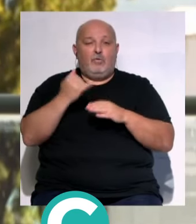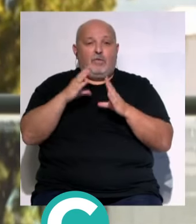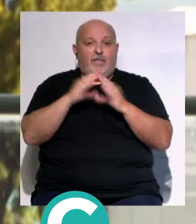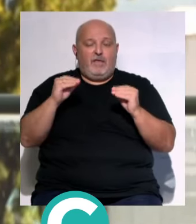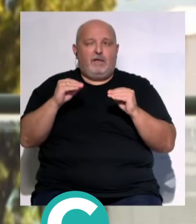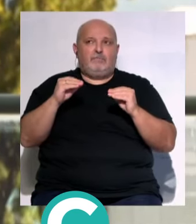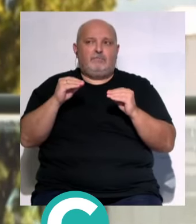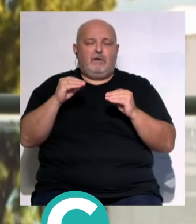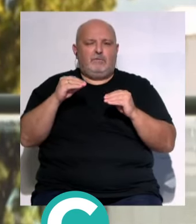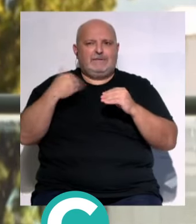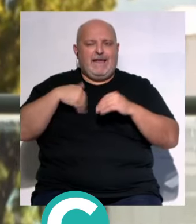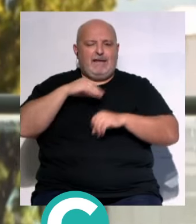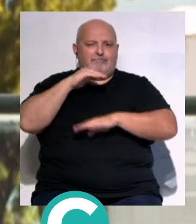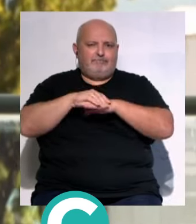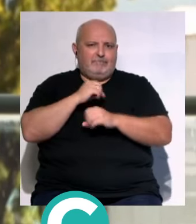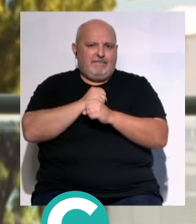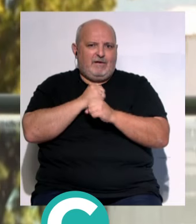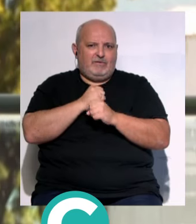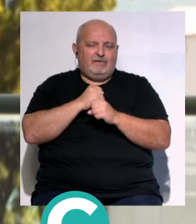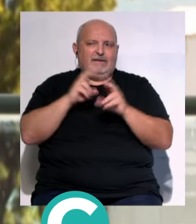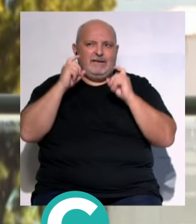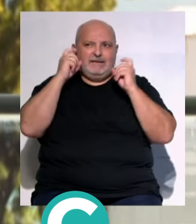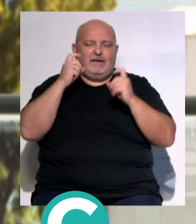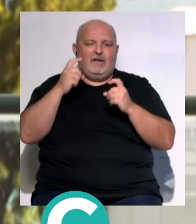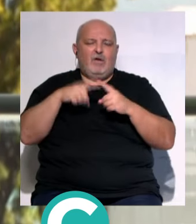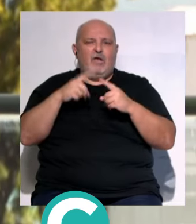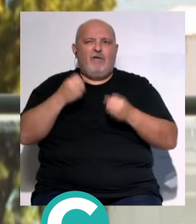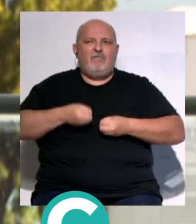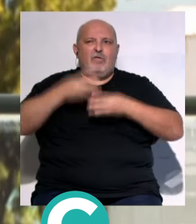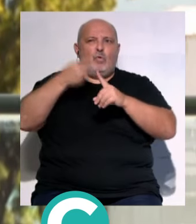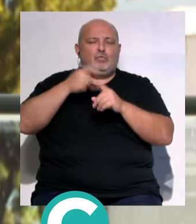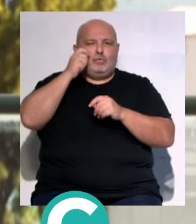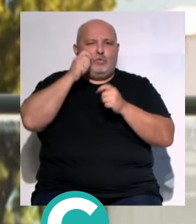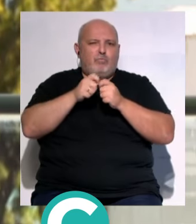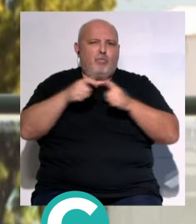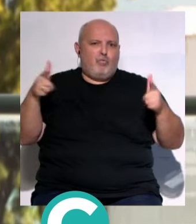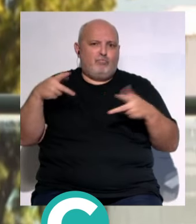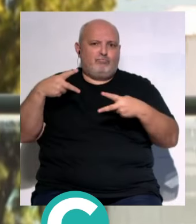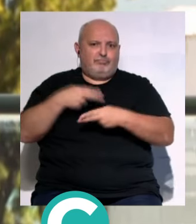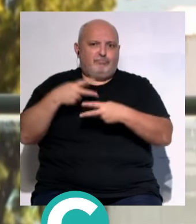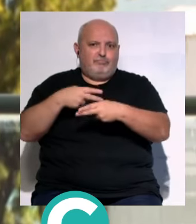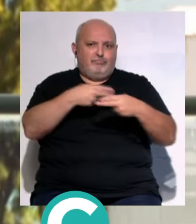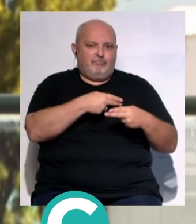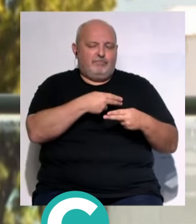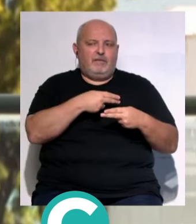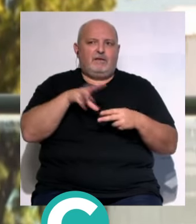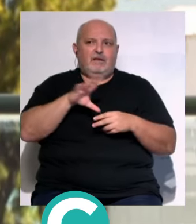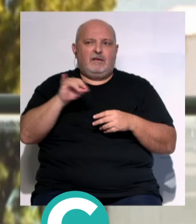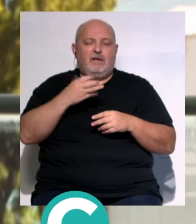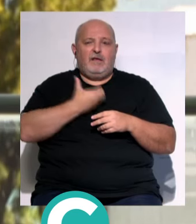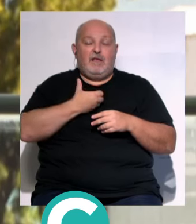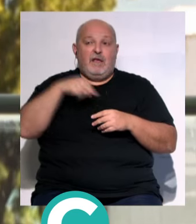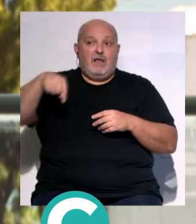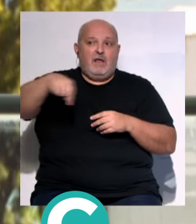...ha hecho sus deberes en relación con... ...el intento de frenar la vivienda de uso turístico... ...y creo que está a disposición de los